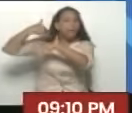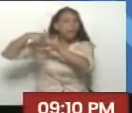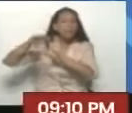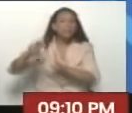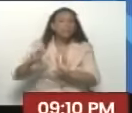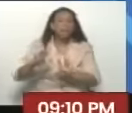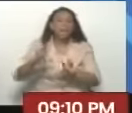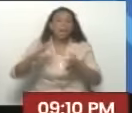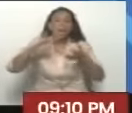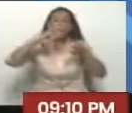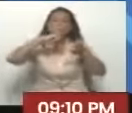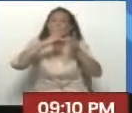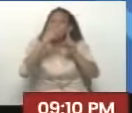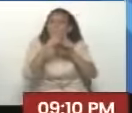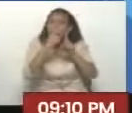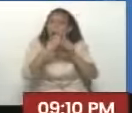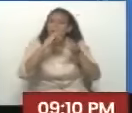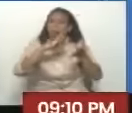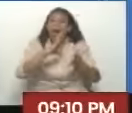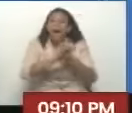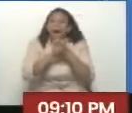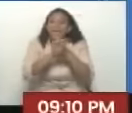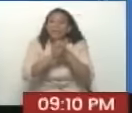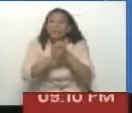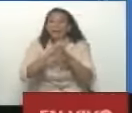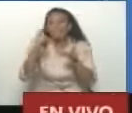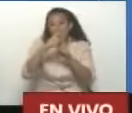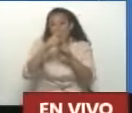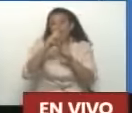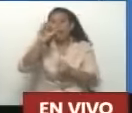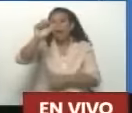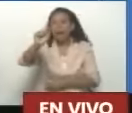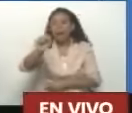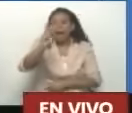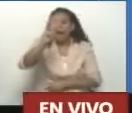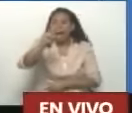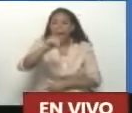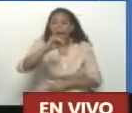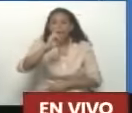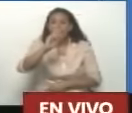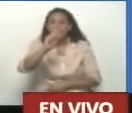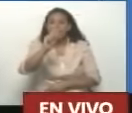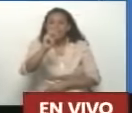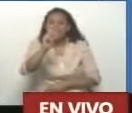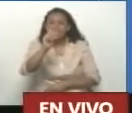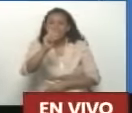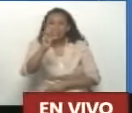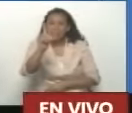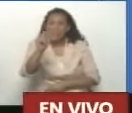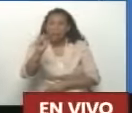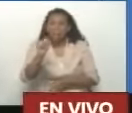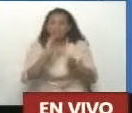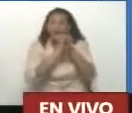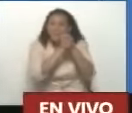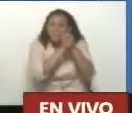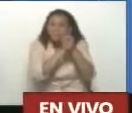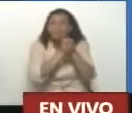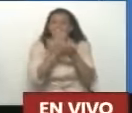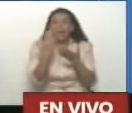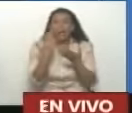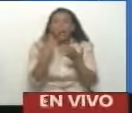definición de la amistad, como lo escribió nuestro libertador Simón Bolívar aquel